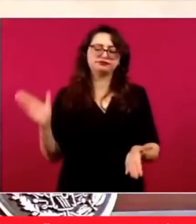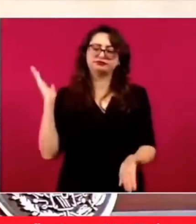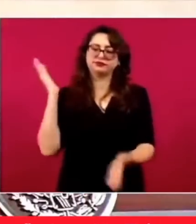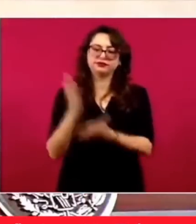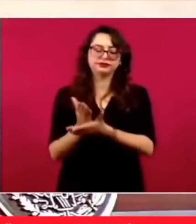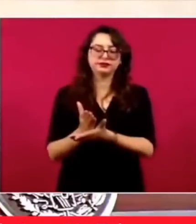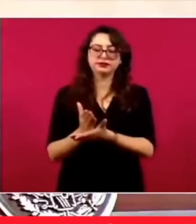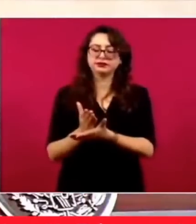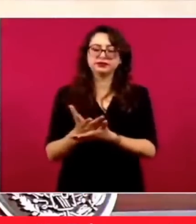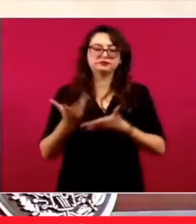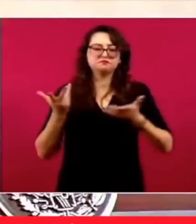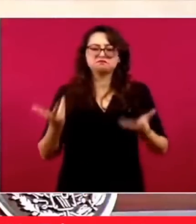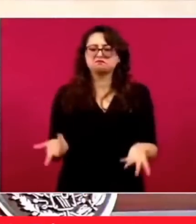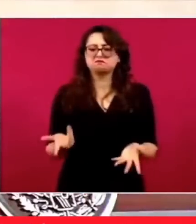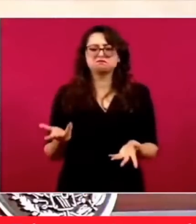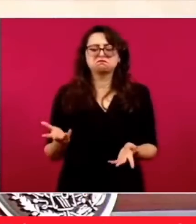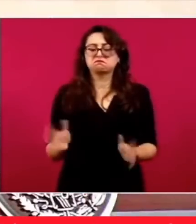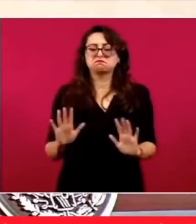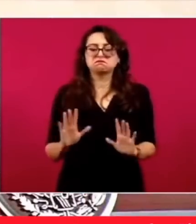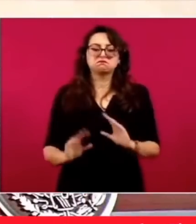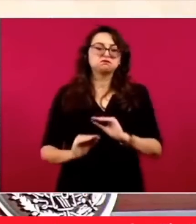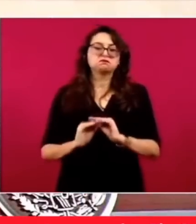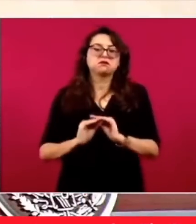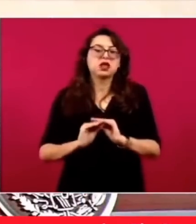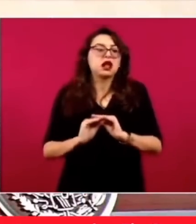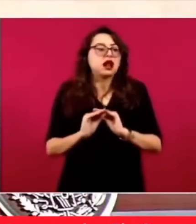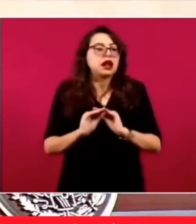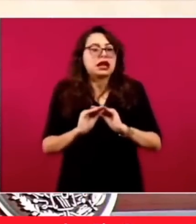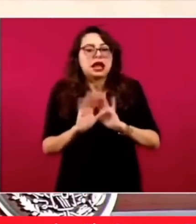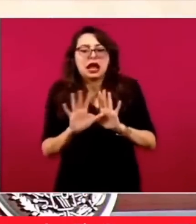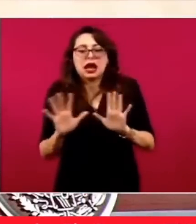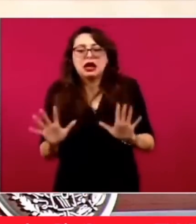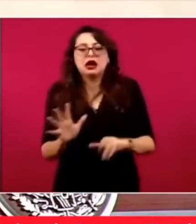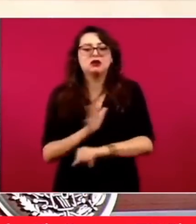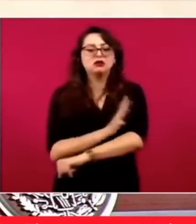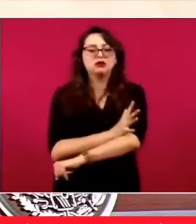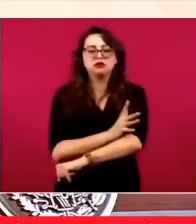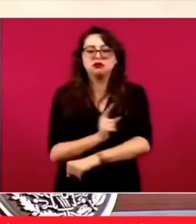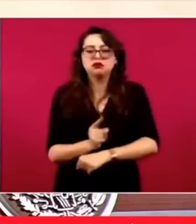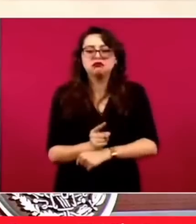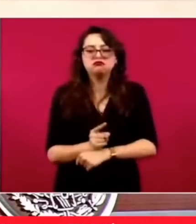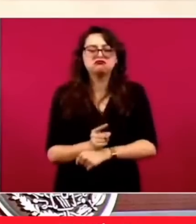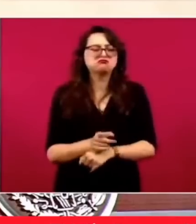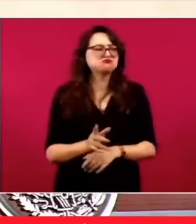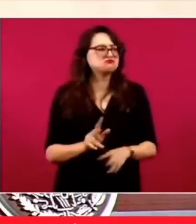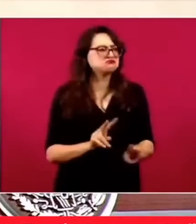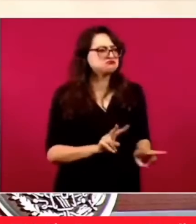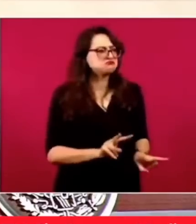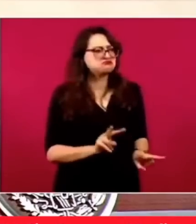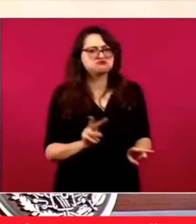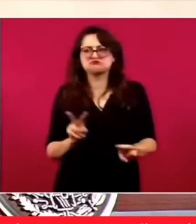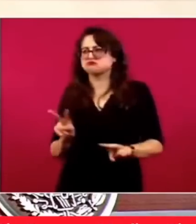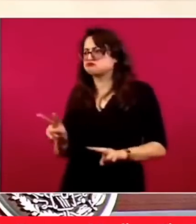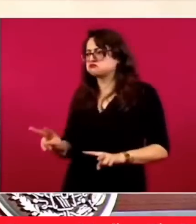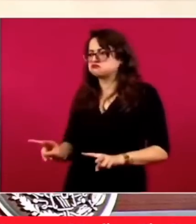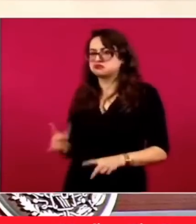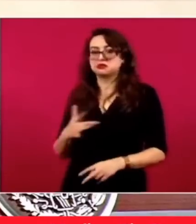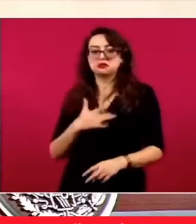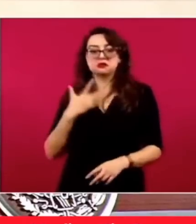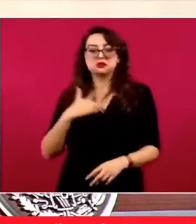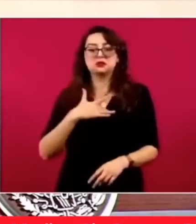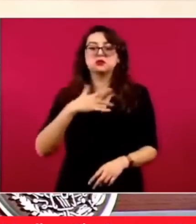causarnos ninguna preocupación.